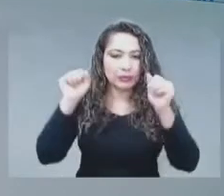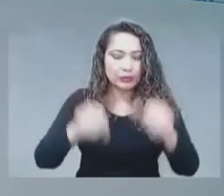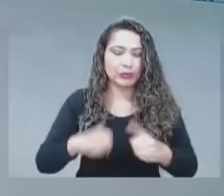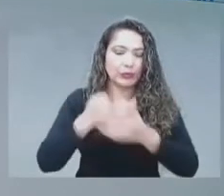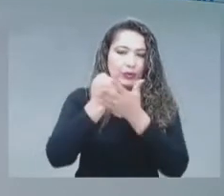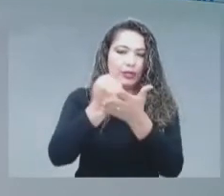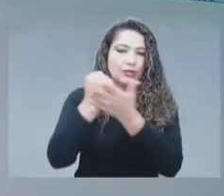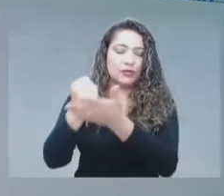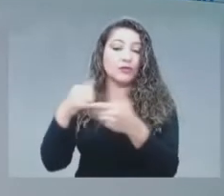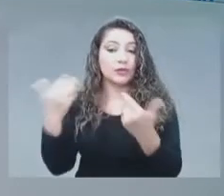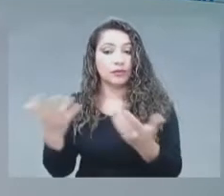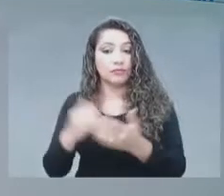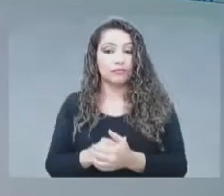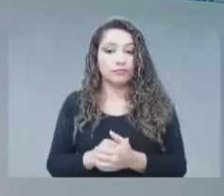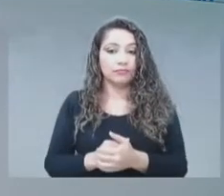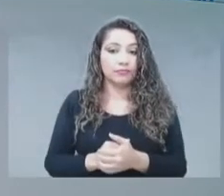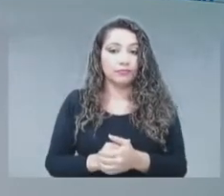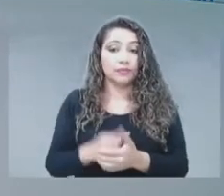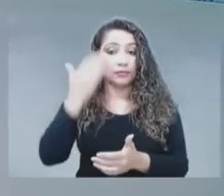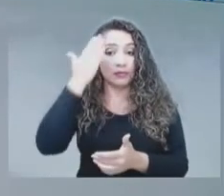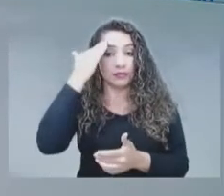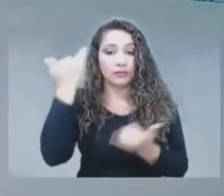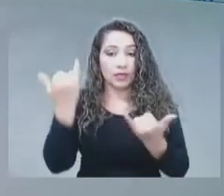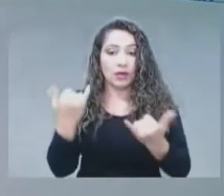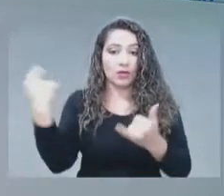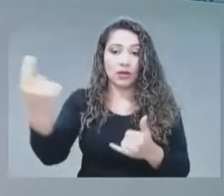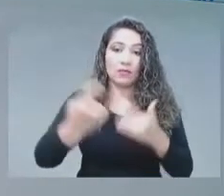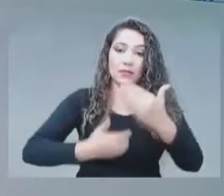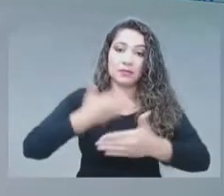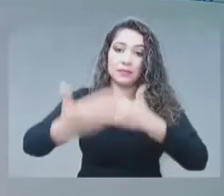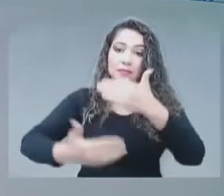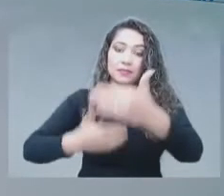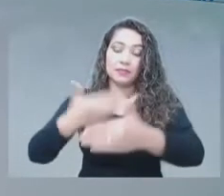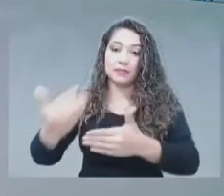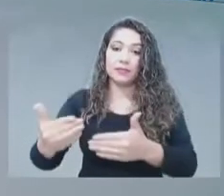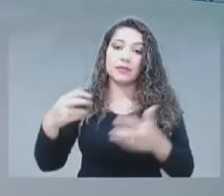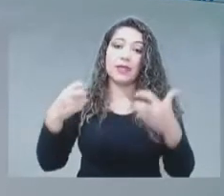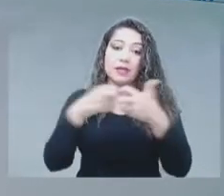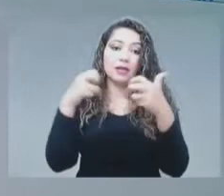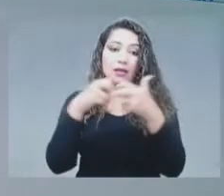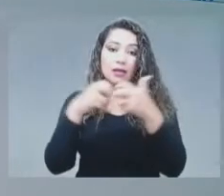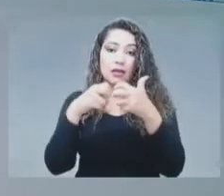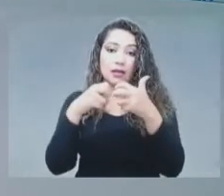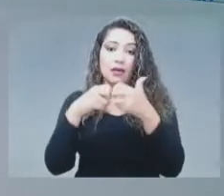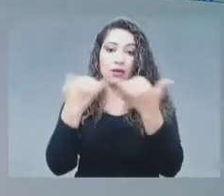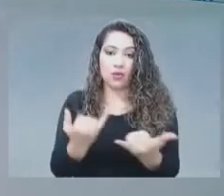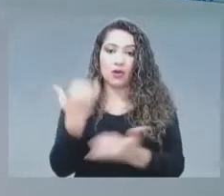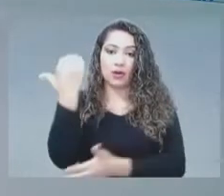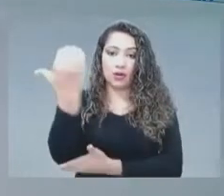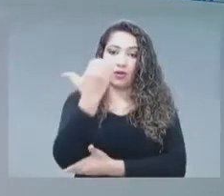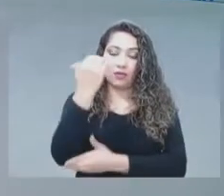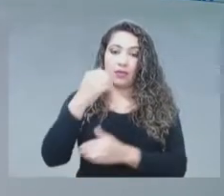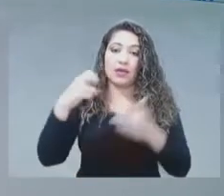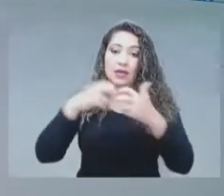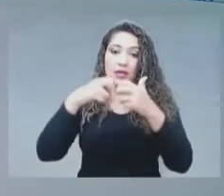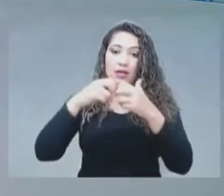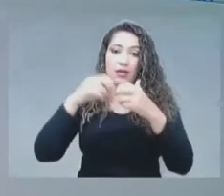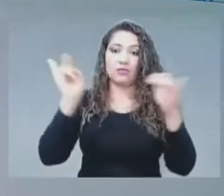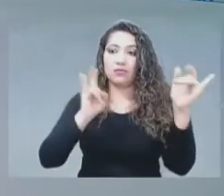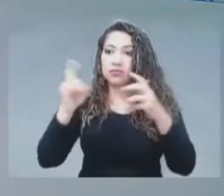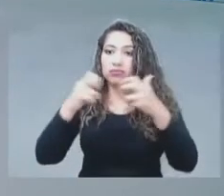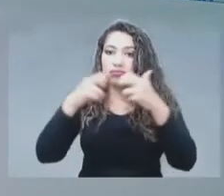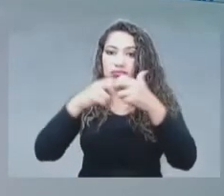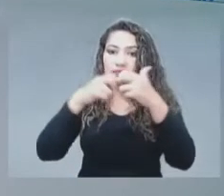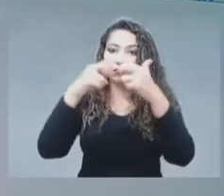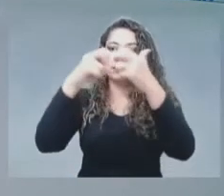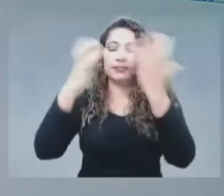más relevantes y más avanzados en Colombia es el sector de energía eléctrica, por cuanto en Colombia hay una gran tendencia en este momento